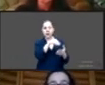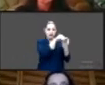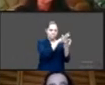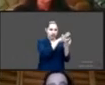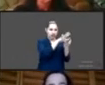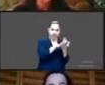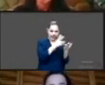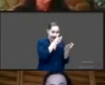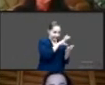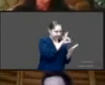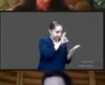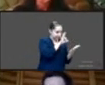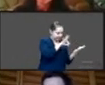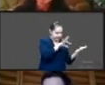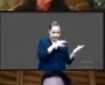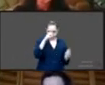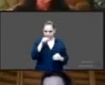indicadores. La que sigue, por favor.